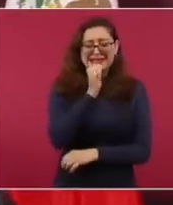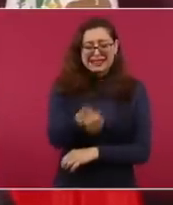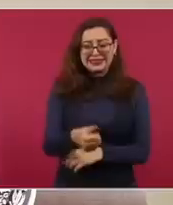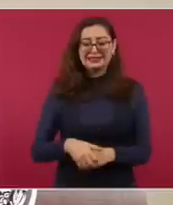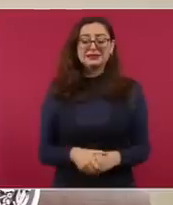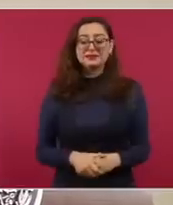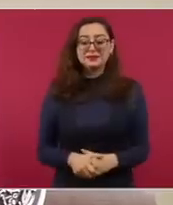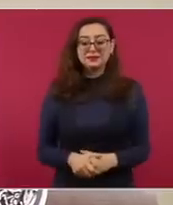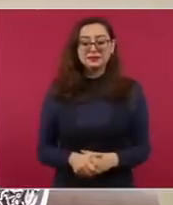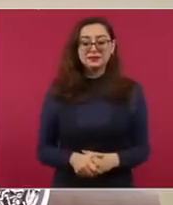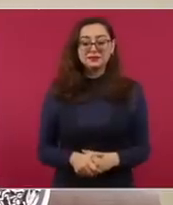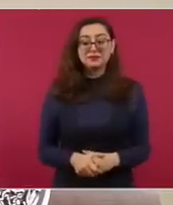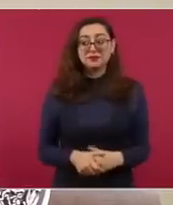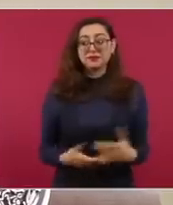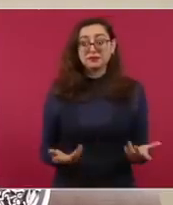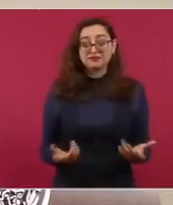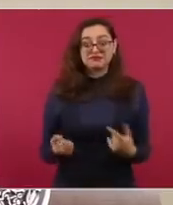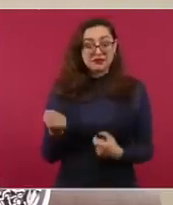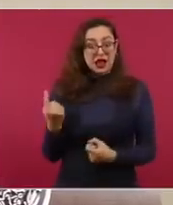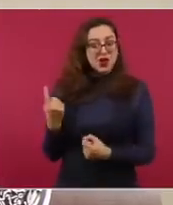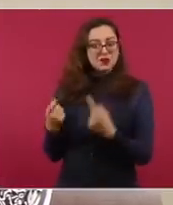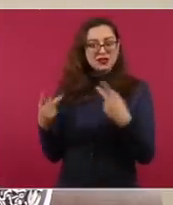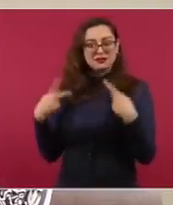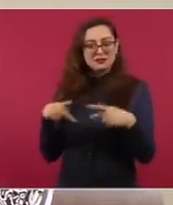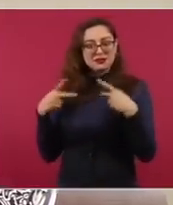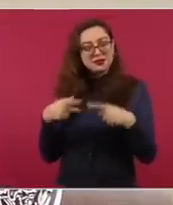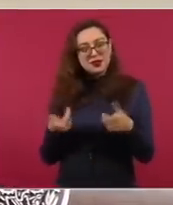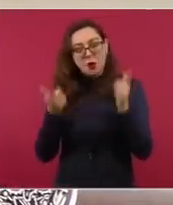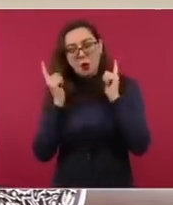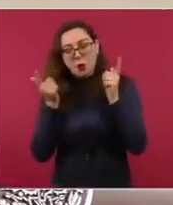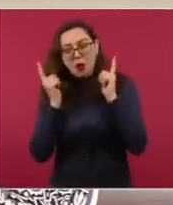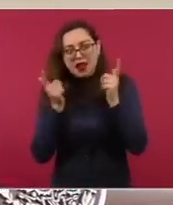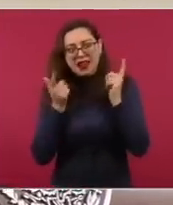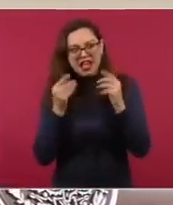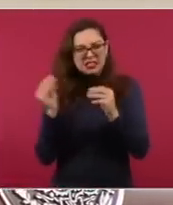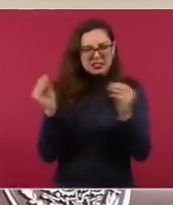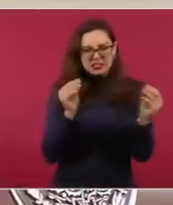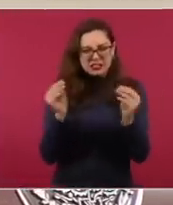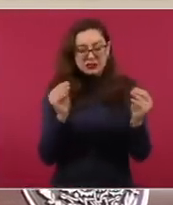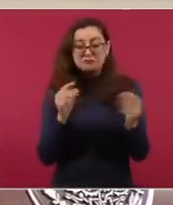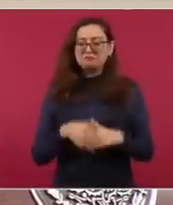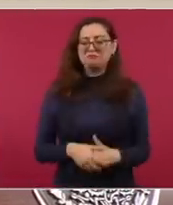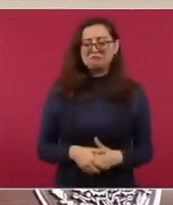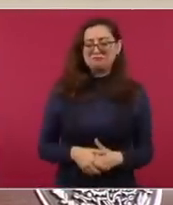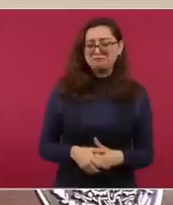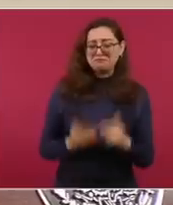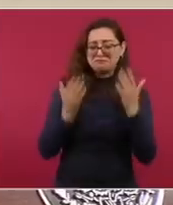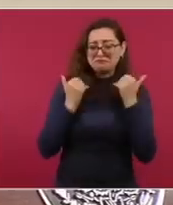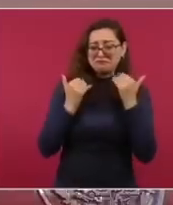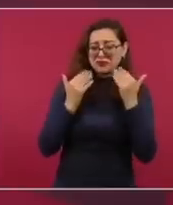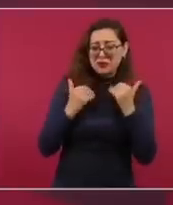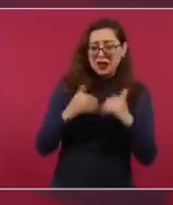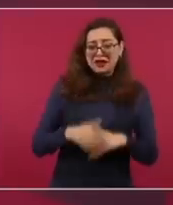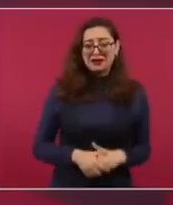como a lo mejor se llegó a pensar, sobre todo por nuestros